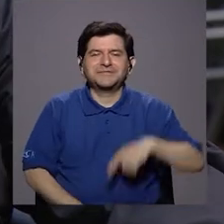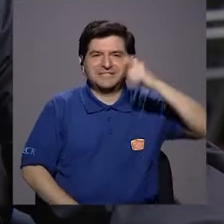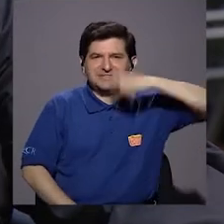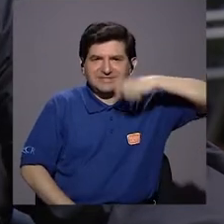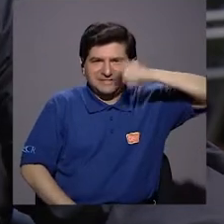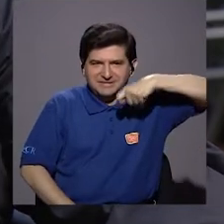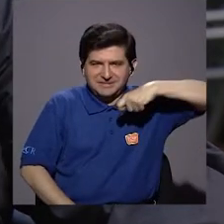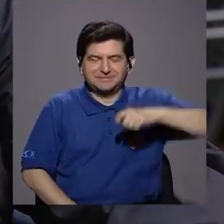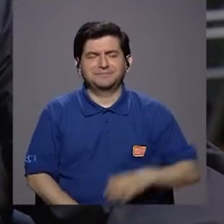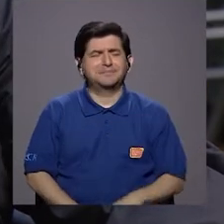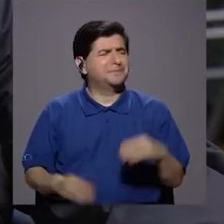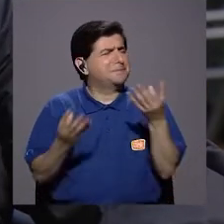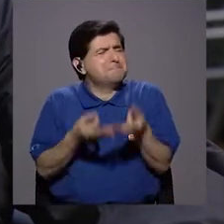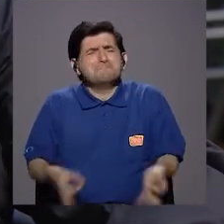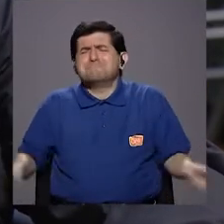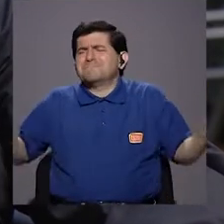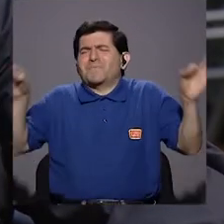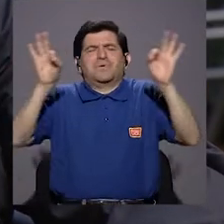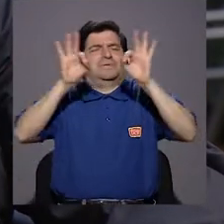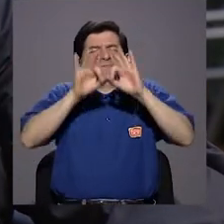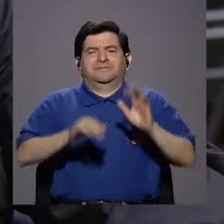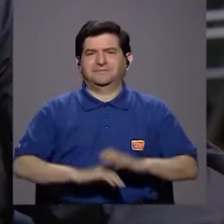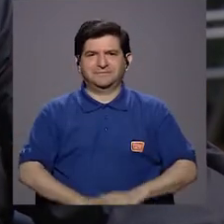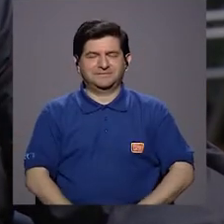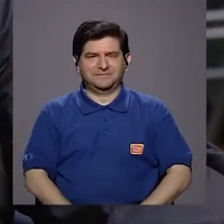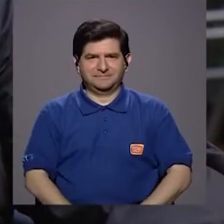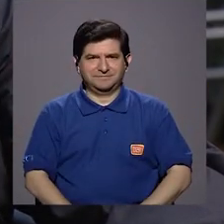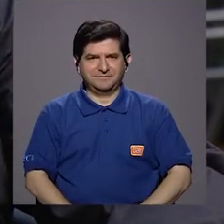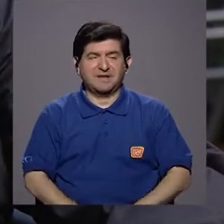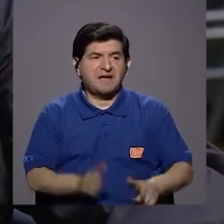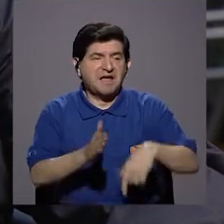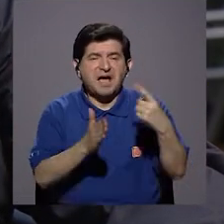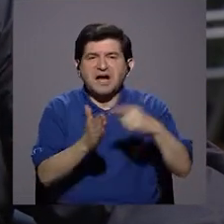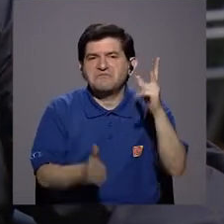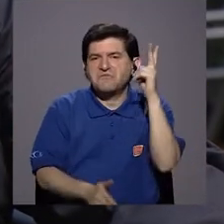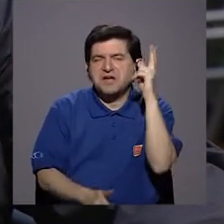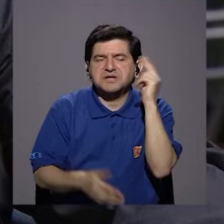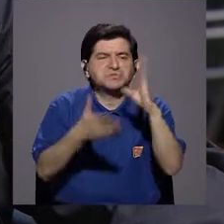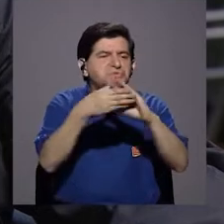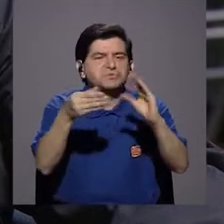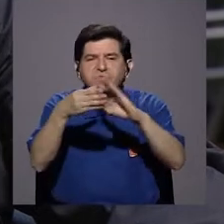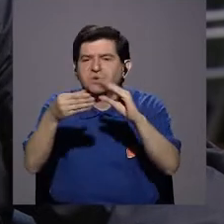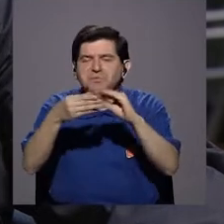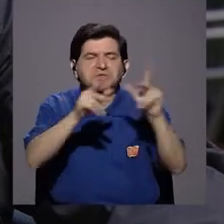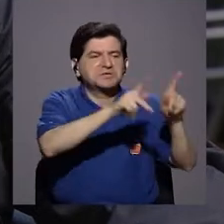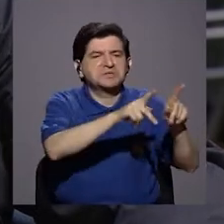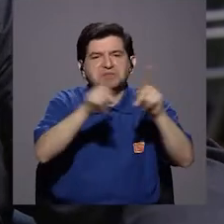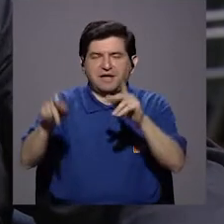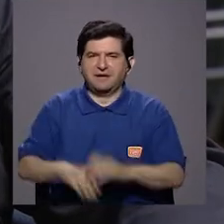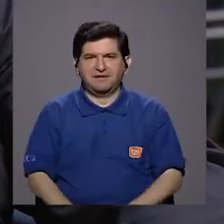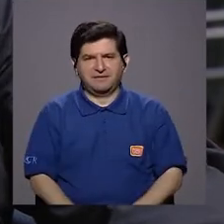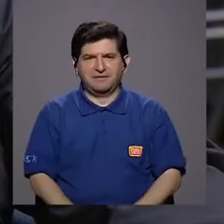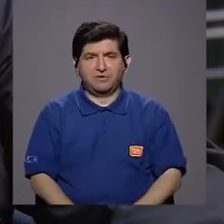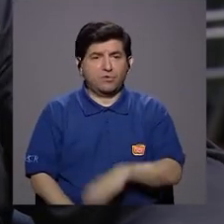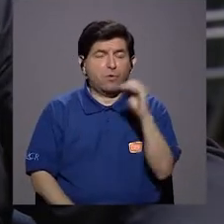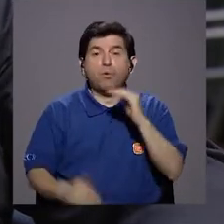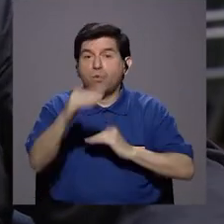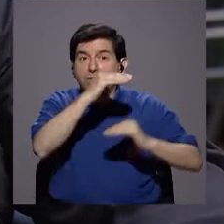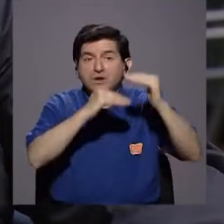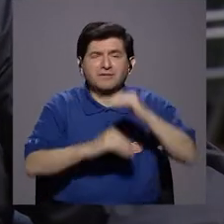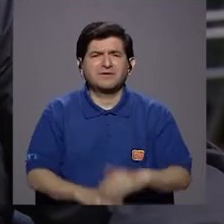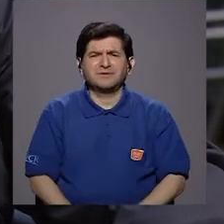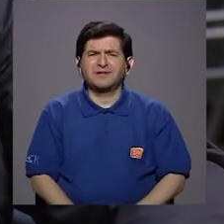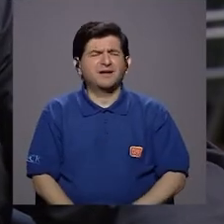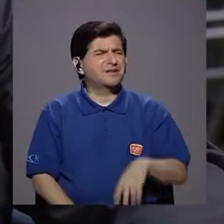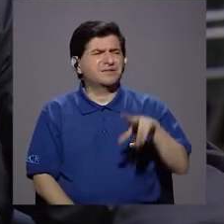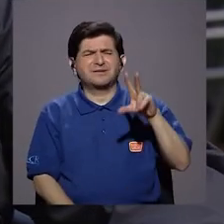cepillarse los dientes. Es lo más importante. Realmente, a veces escuchas el comentario de la gente, incluso en la